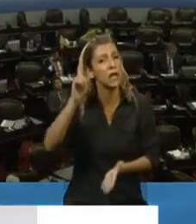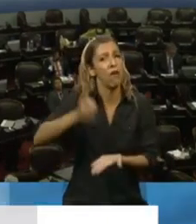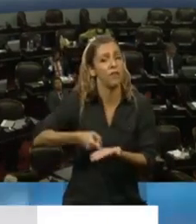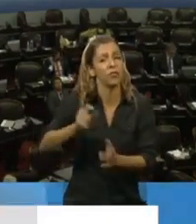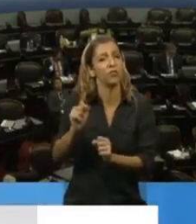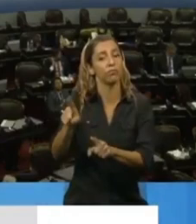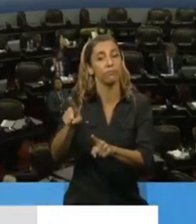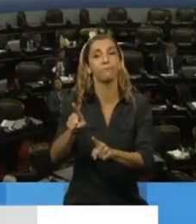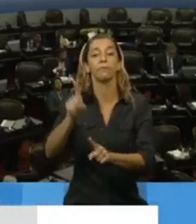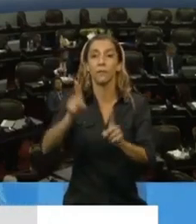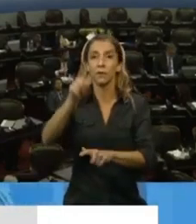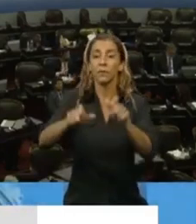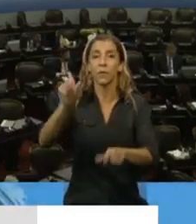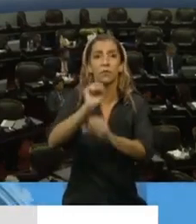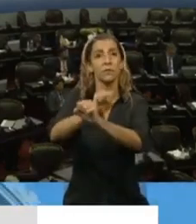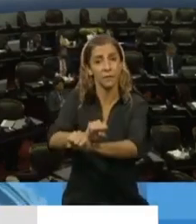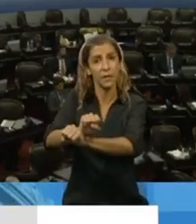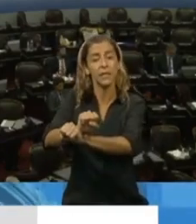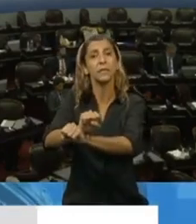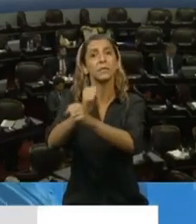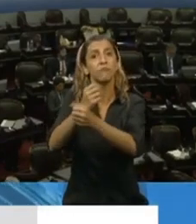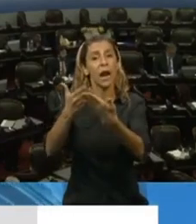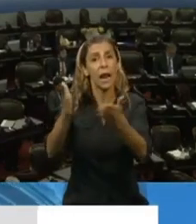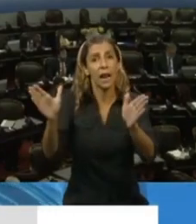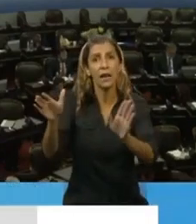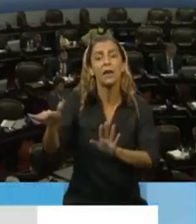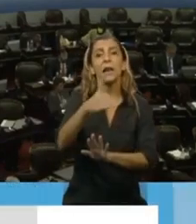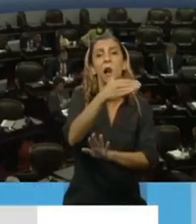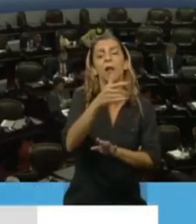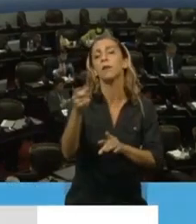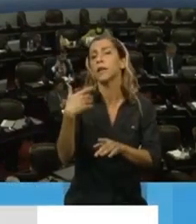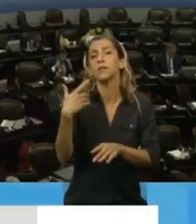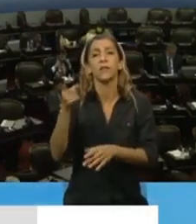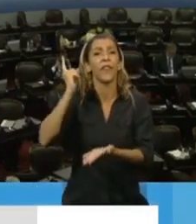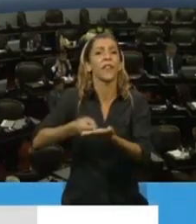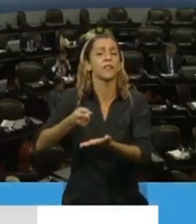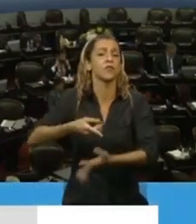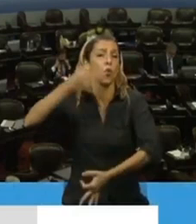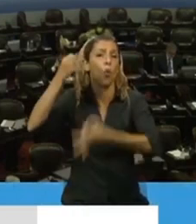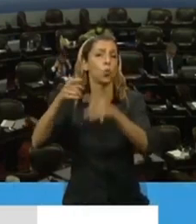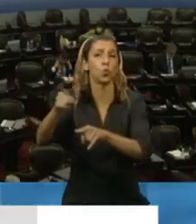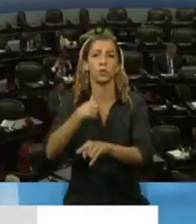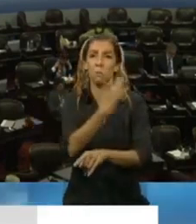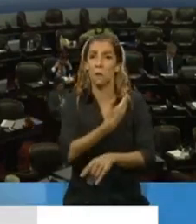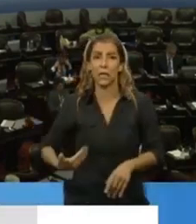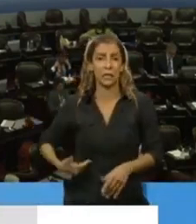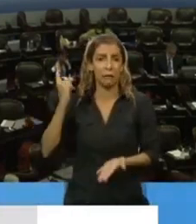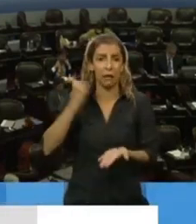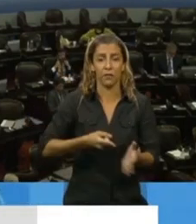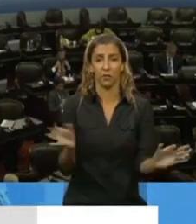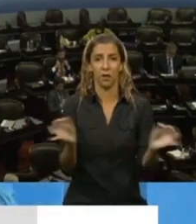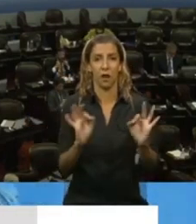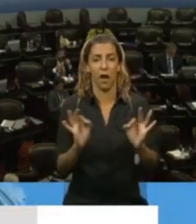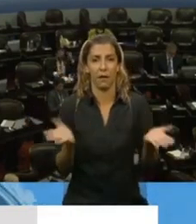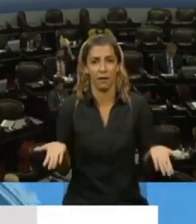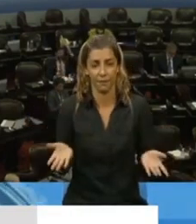de liberar a algunos detenidos es de la justicia, no es del gobierno nacional, no es de nuestro presidente. Y también decir que las